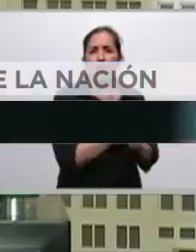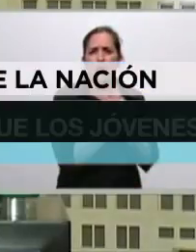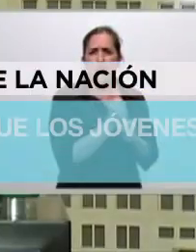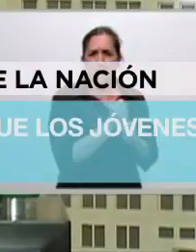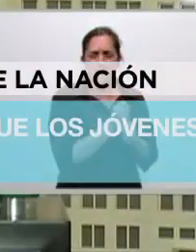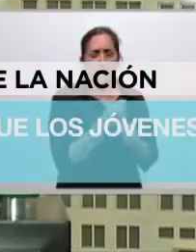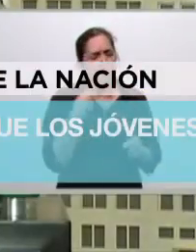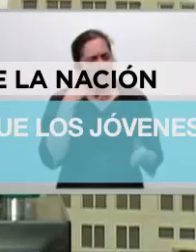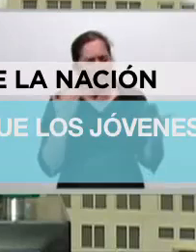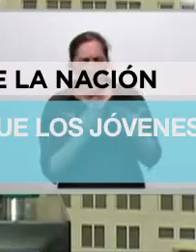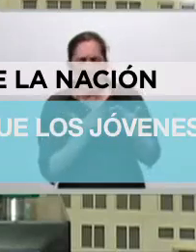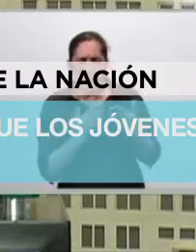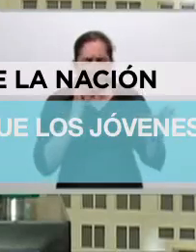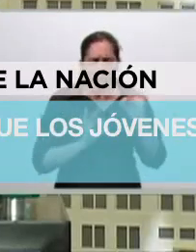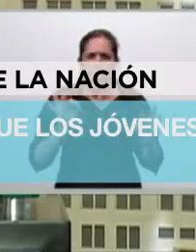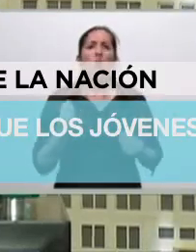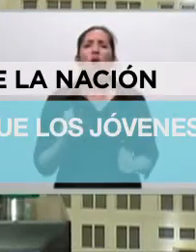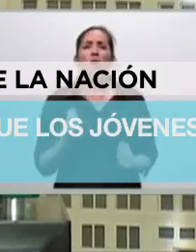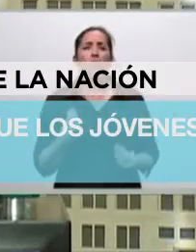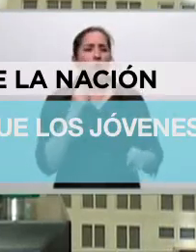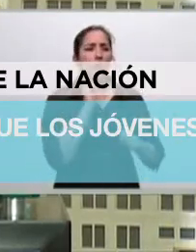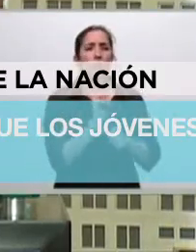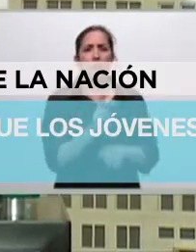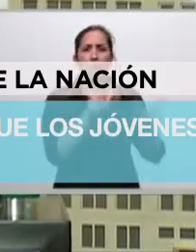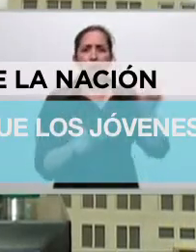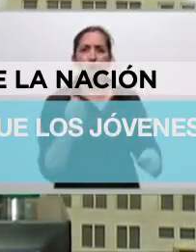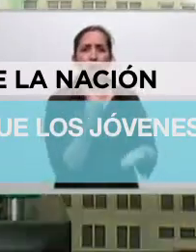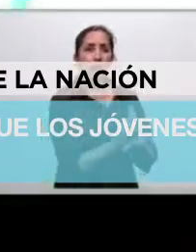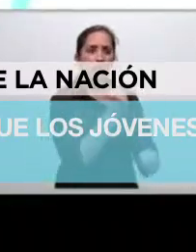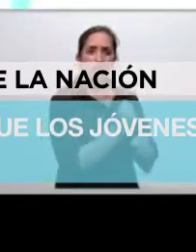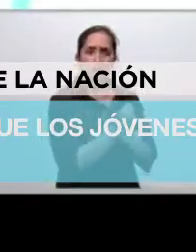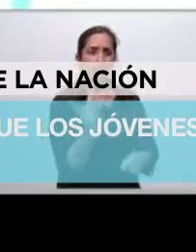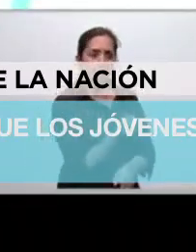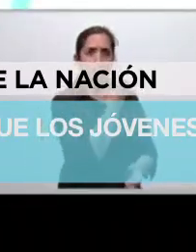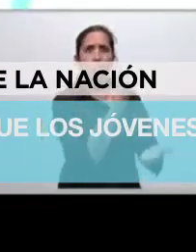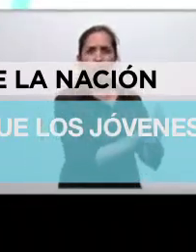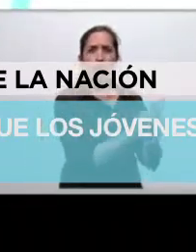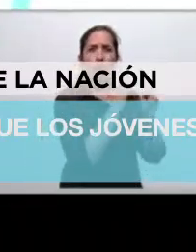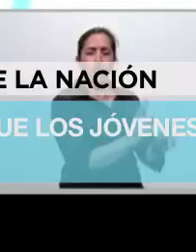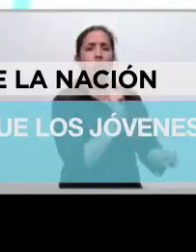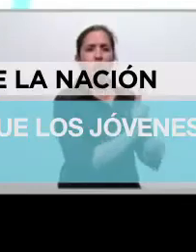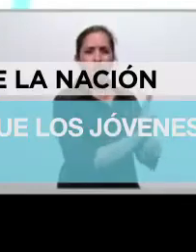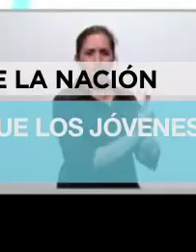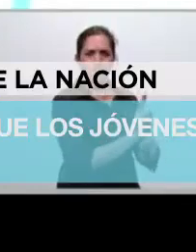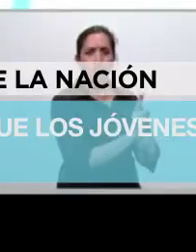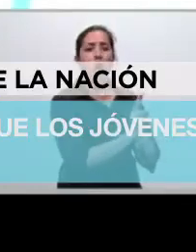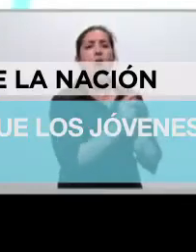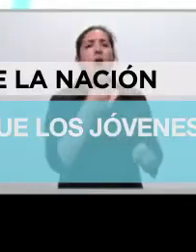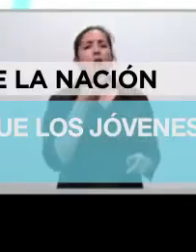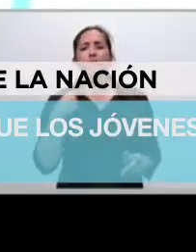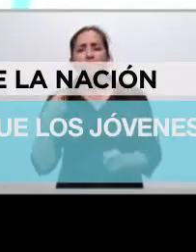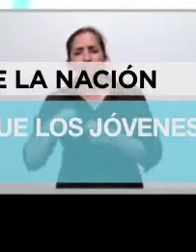por objeto proteger los puestos de trabajo, promover la creación de empleo registrado,